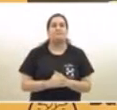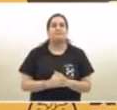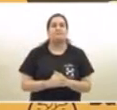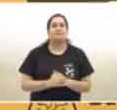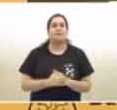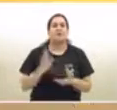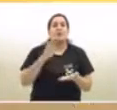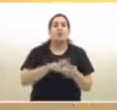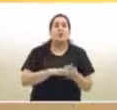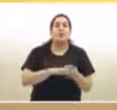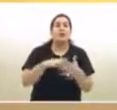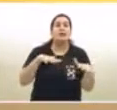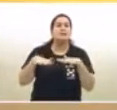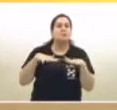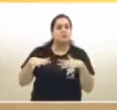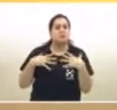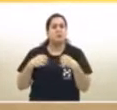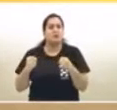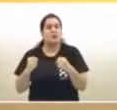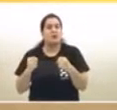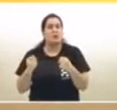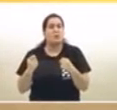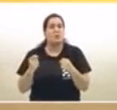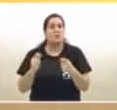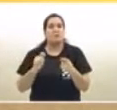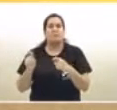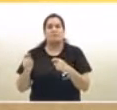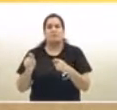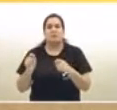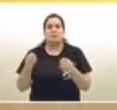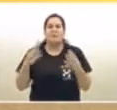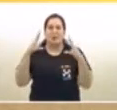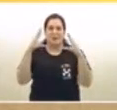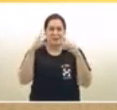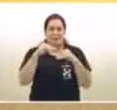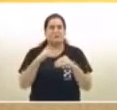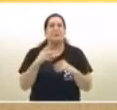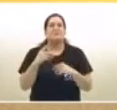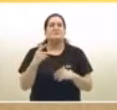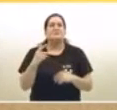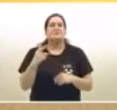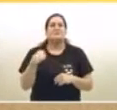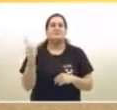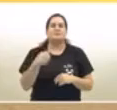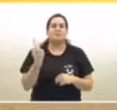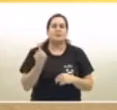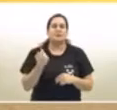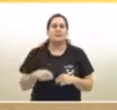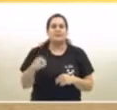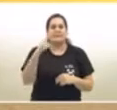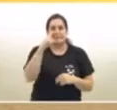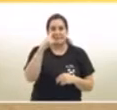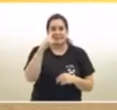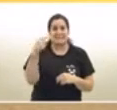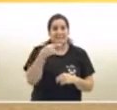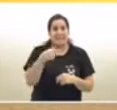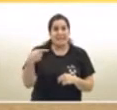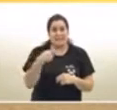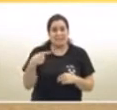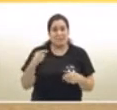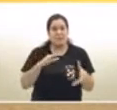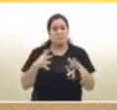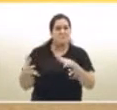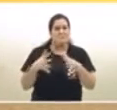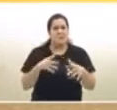Respecto a la situación sanitaria, Fernan. Cómo no, buenas noches. Nosotros llevamos 7 semanas con valores alrededor